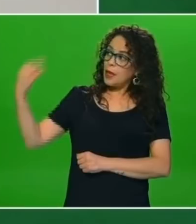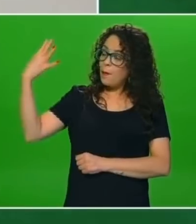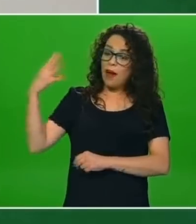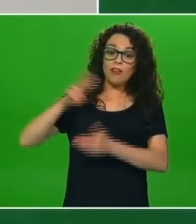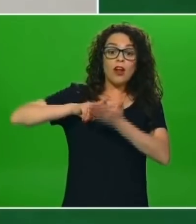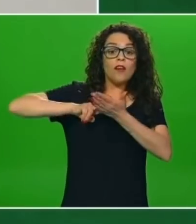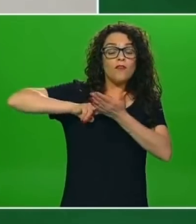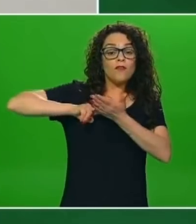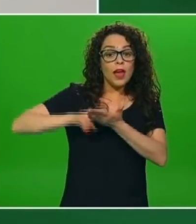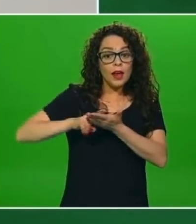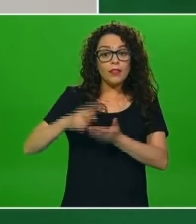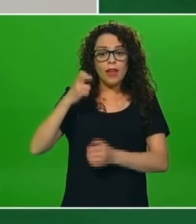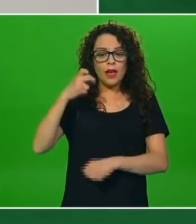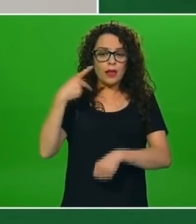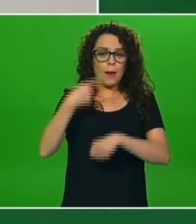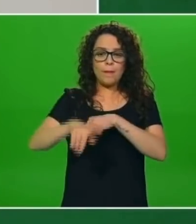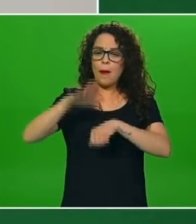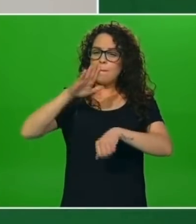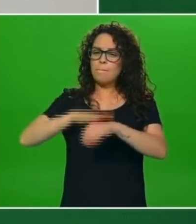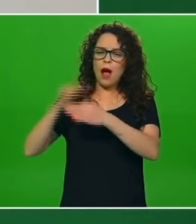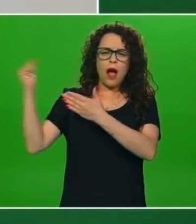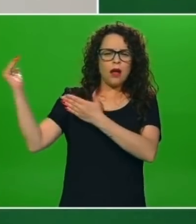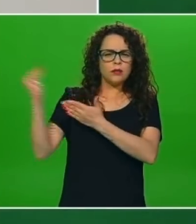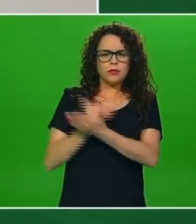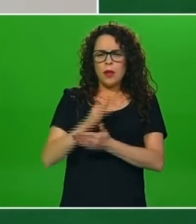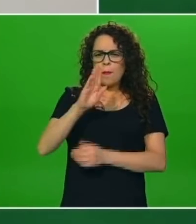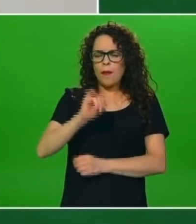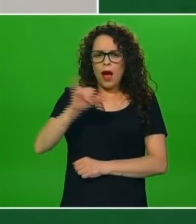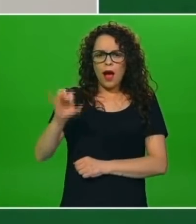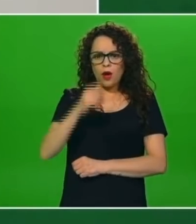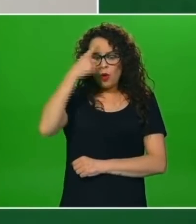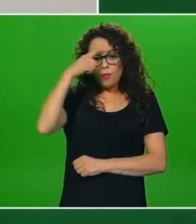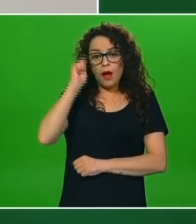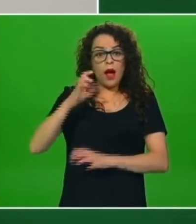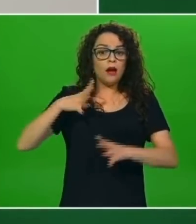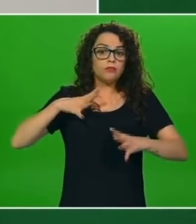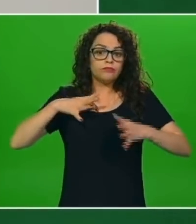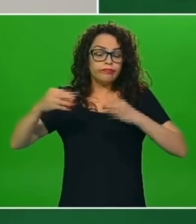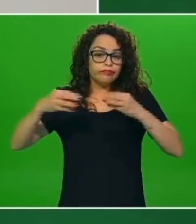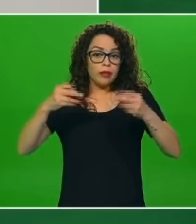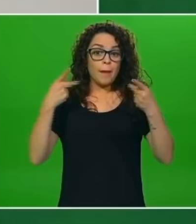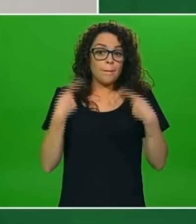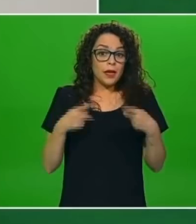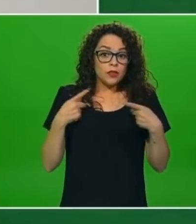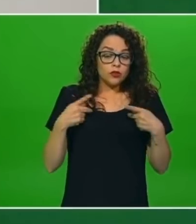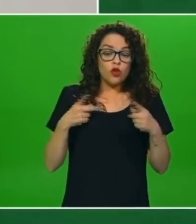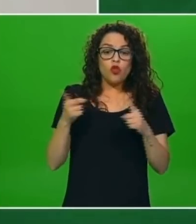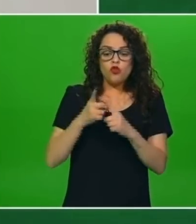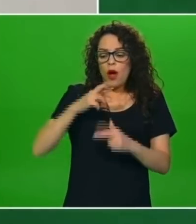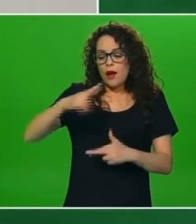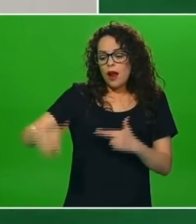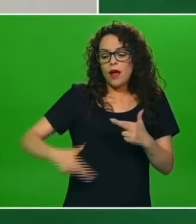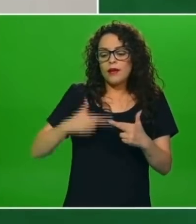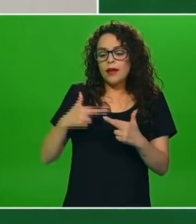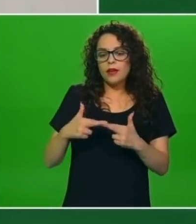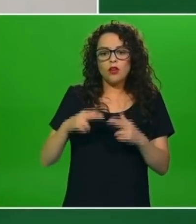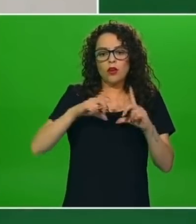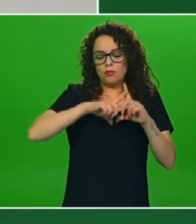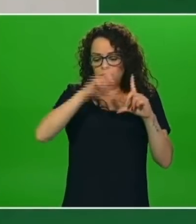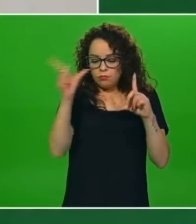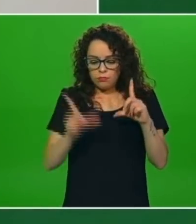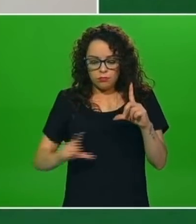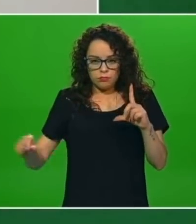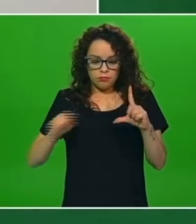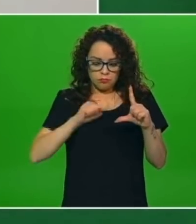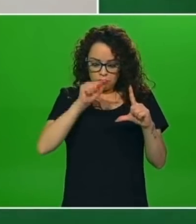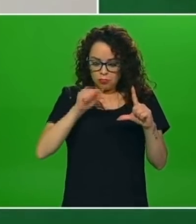el riesgo más bajo que se puede tener de transmisión y de contagios en un momento determinado en una región del país, debe de estar